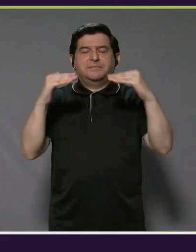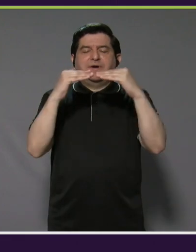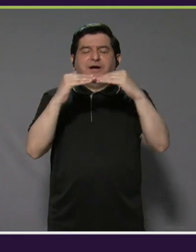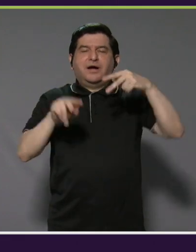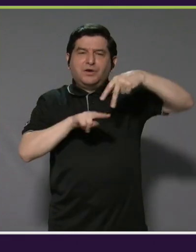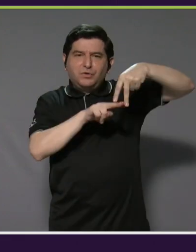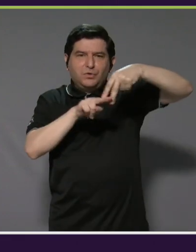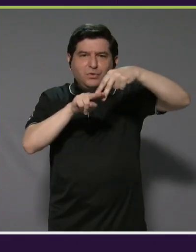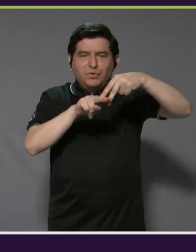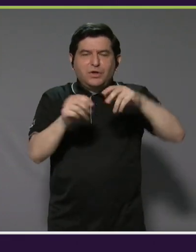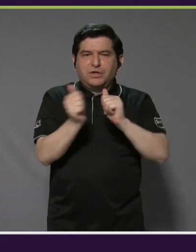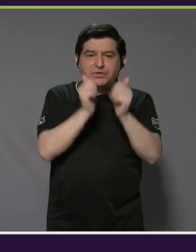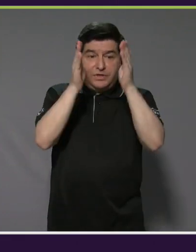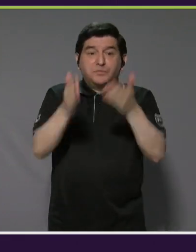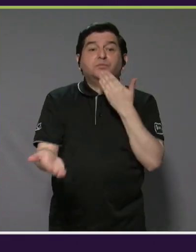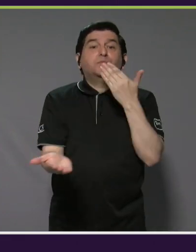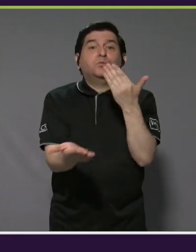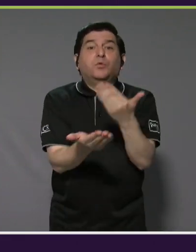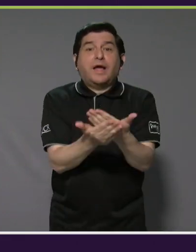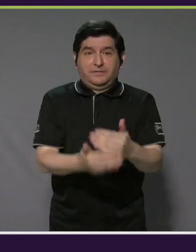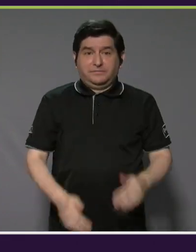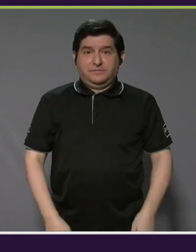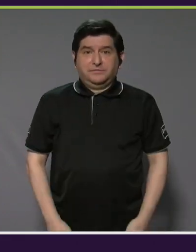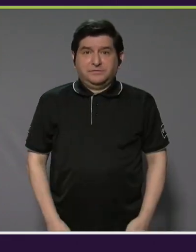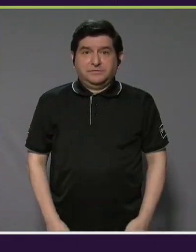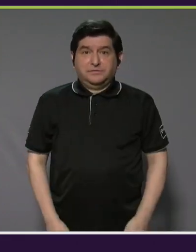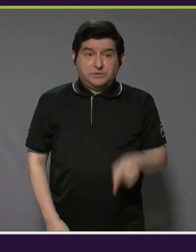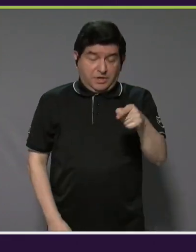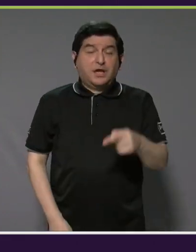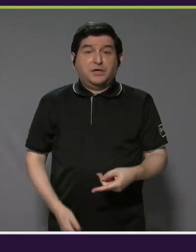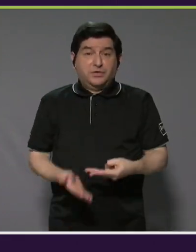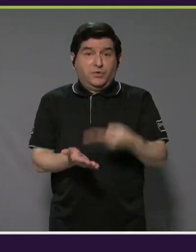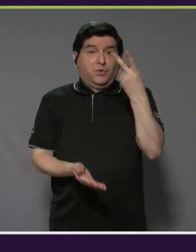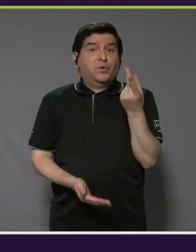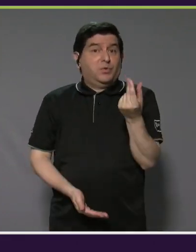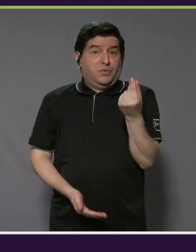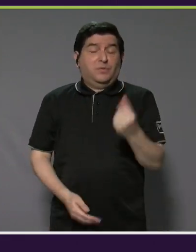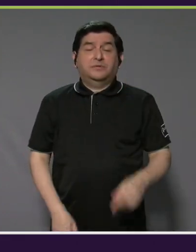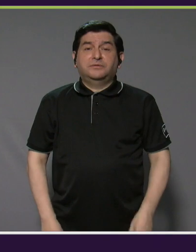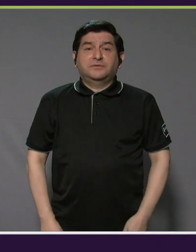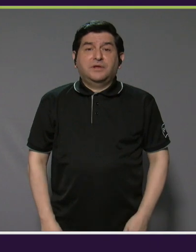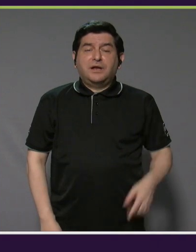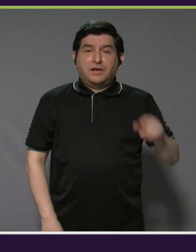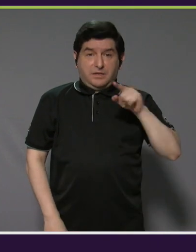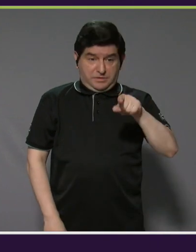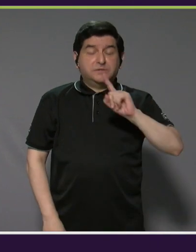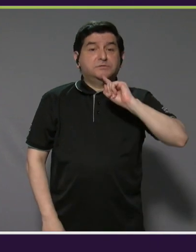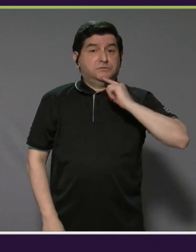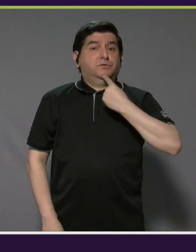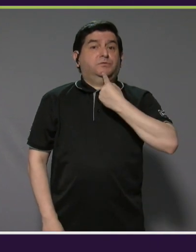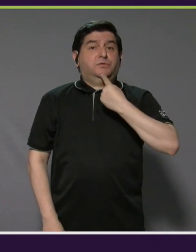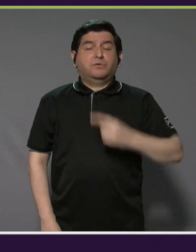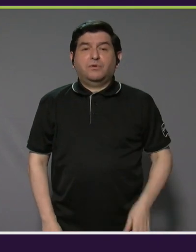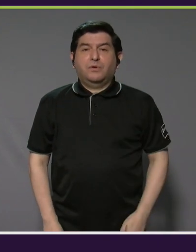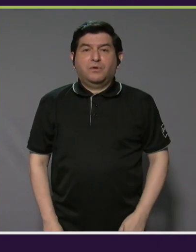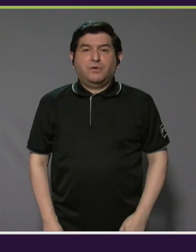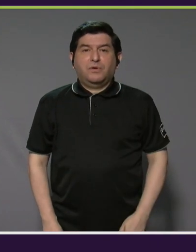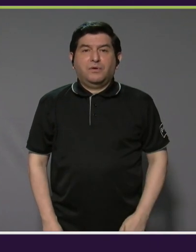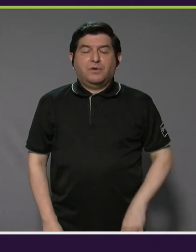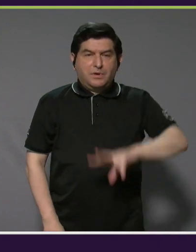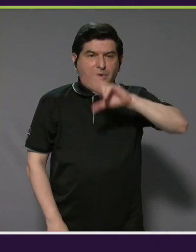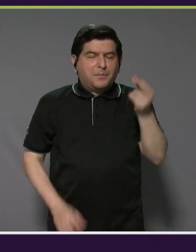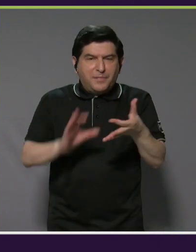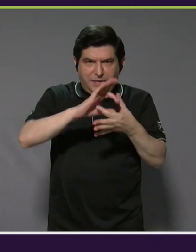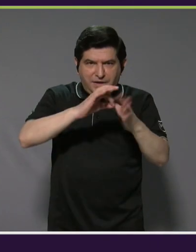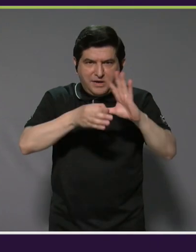de atletas buenos, porque vale dinero. Es algo bien serio. Las paralimpiadas